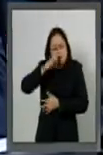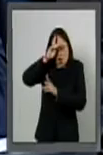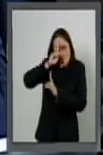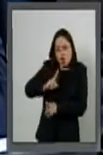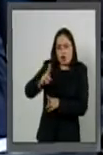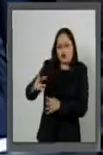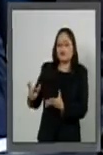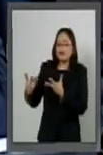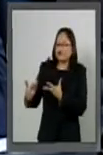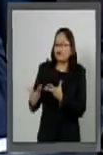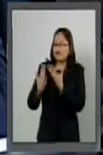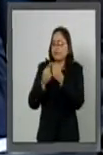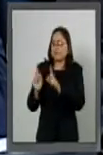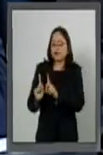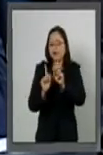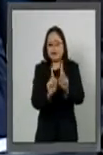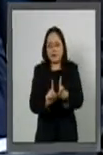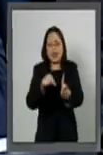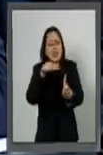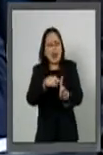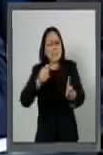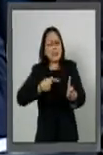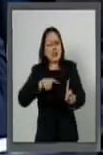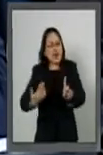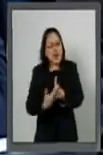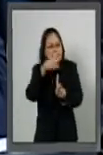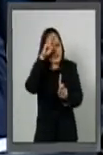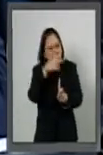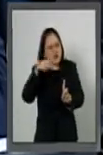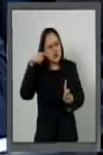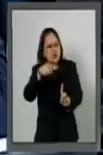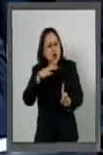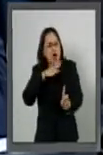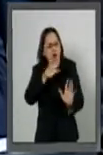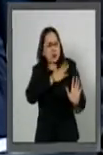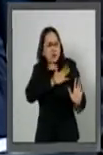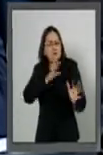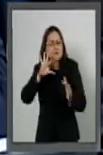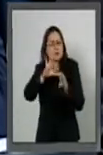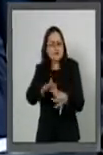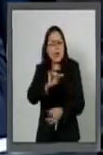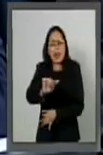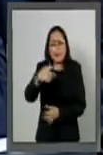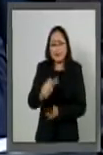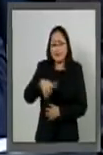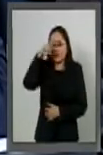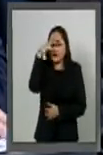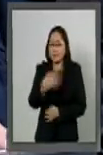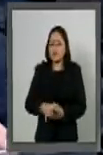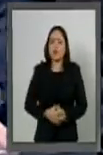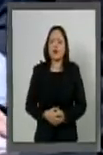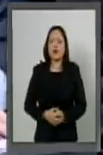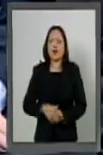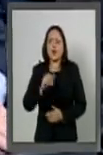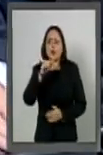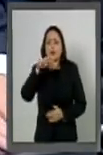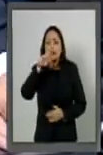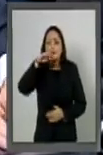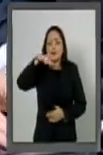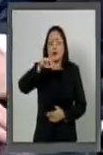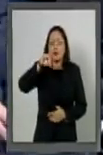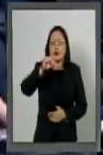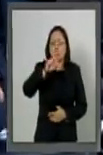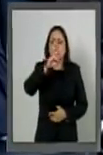de coincidir con un mexicano comprometido con este país. Armando Ríos Pites fue un